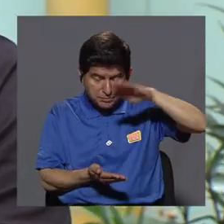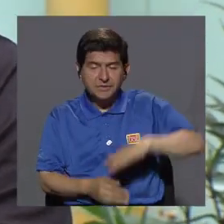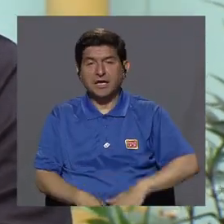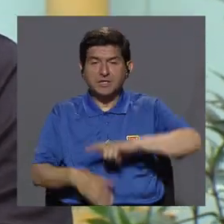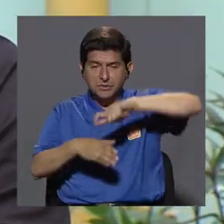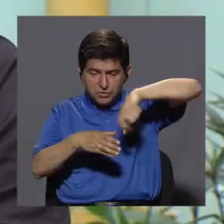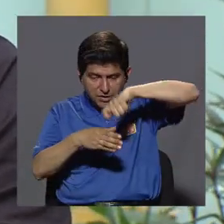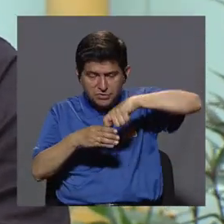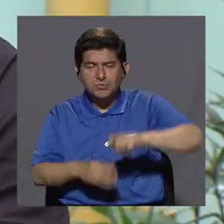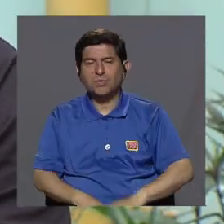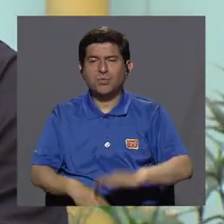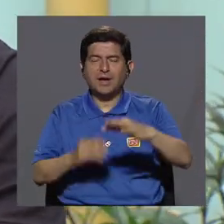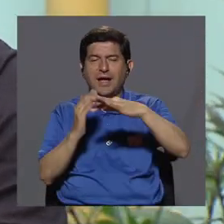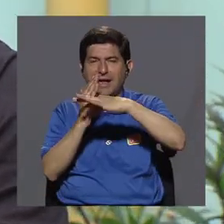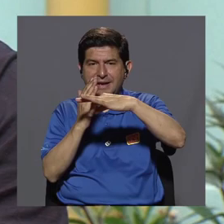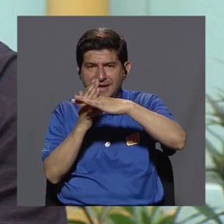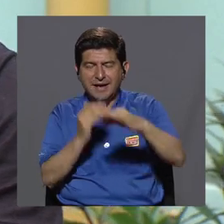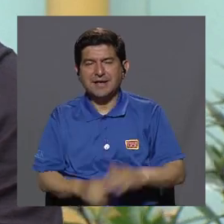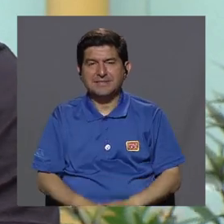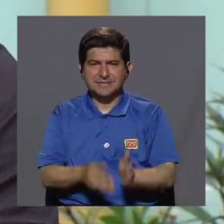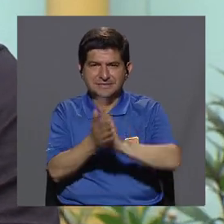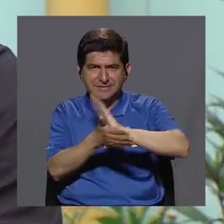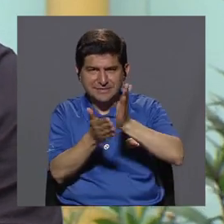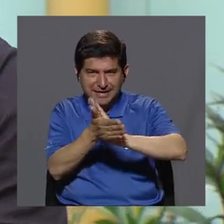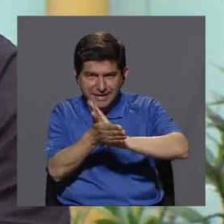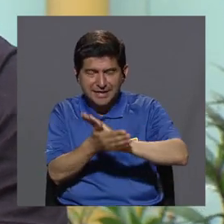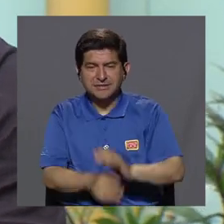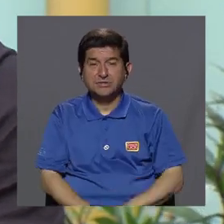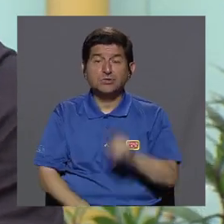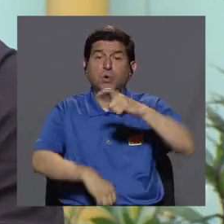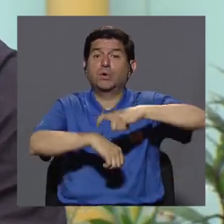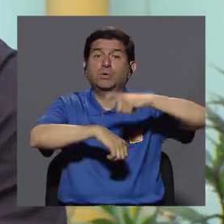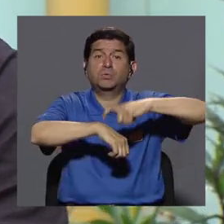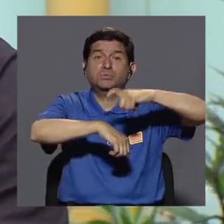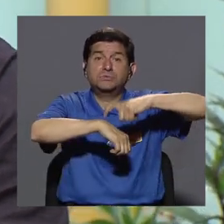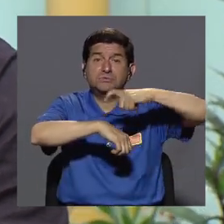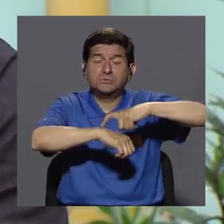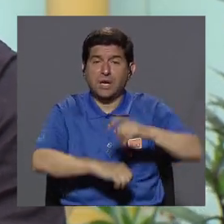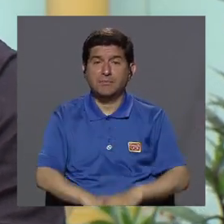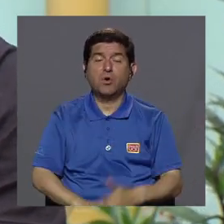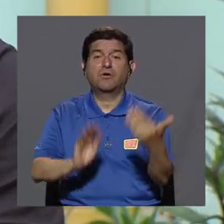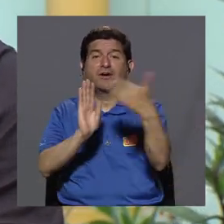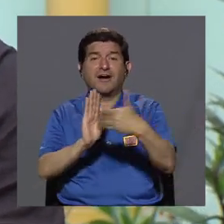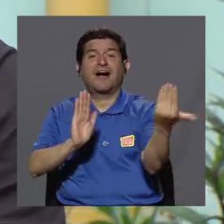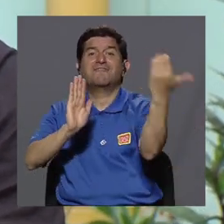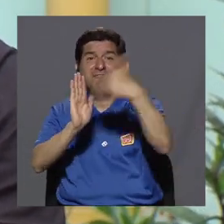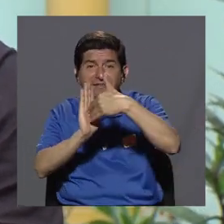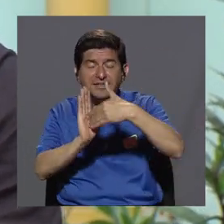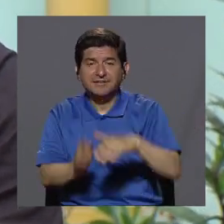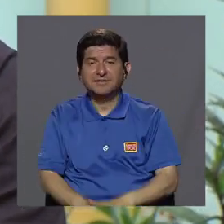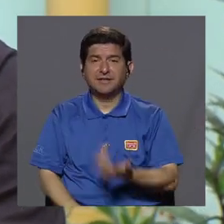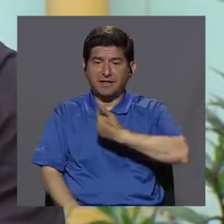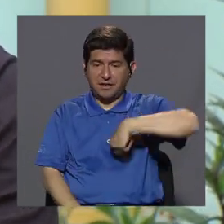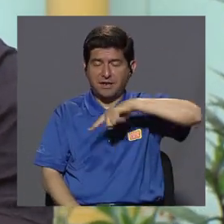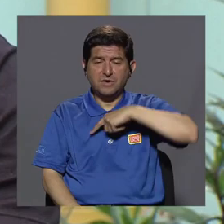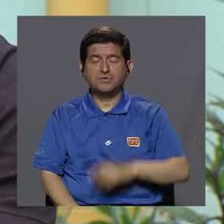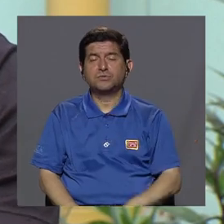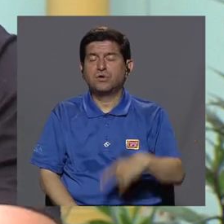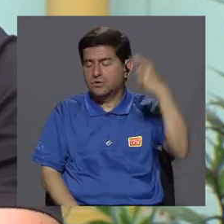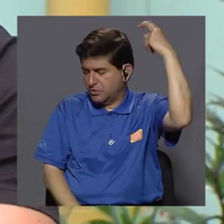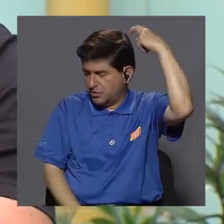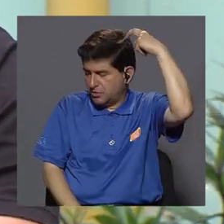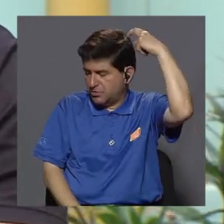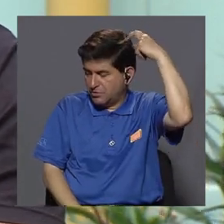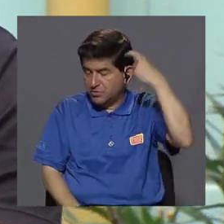azúcar, grasa, queso, en un tiempo va a venir a afectarnos y a perder, digamos, esas